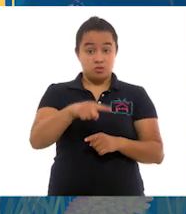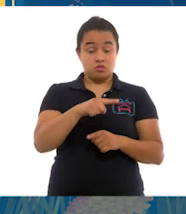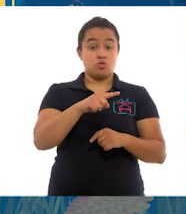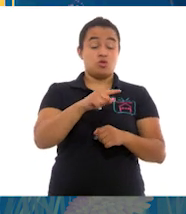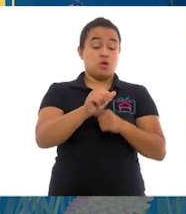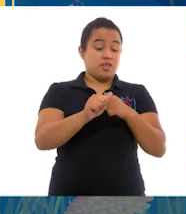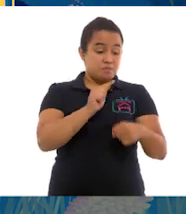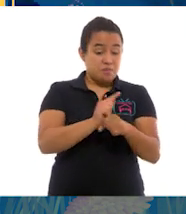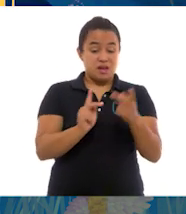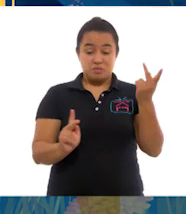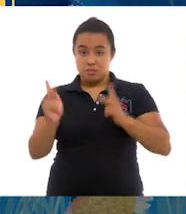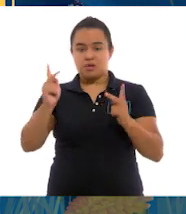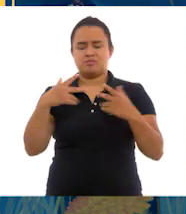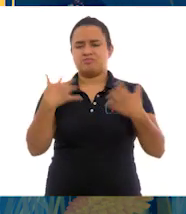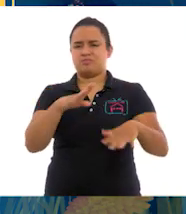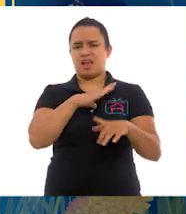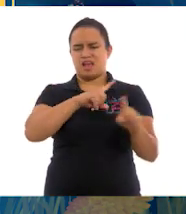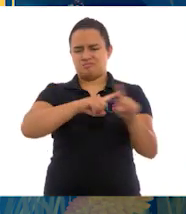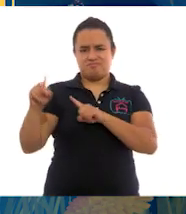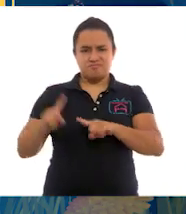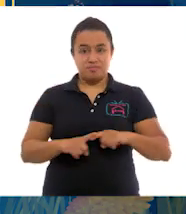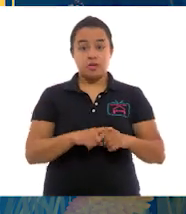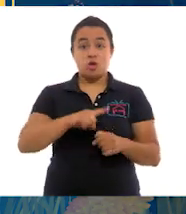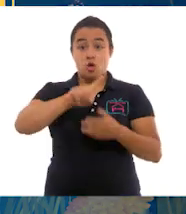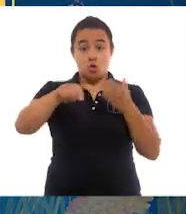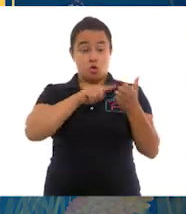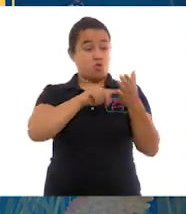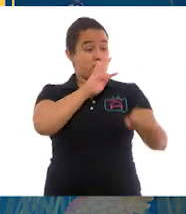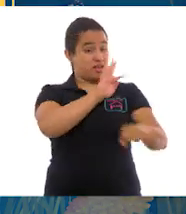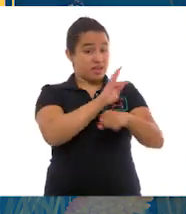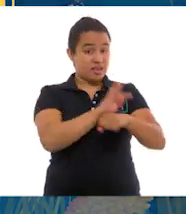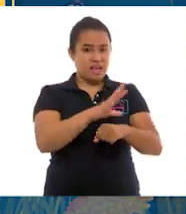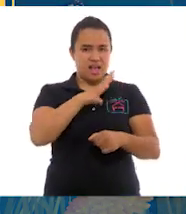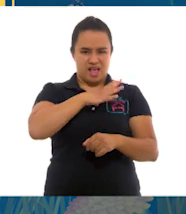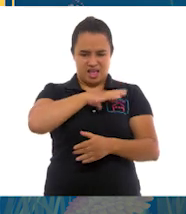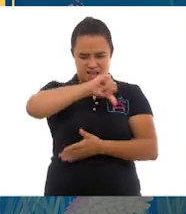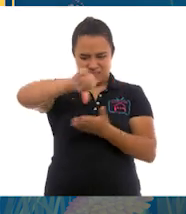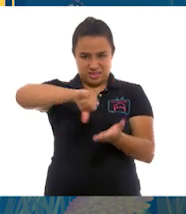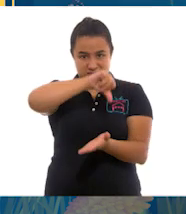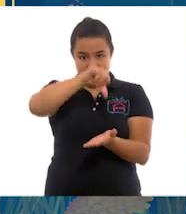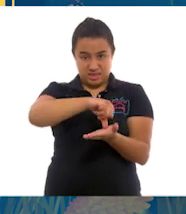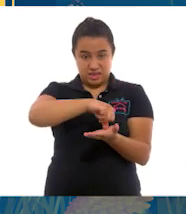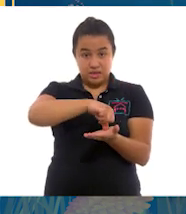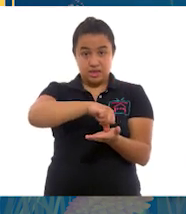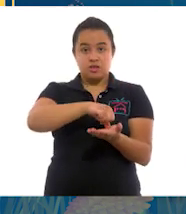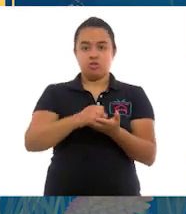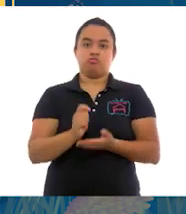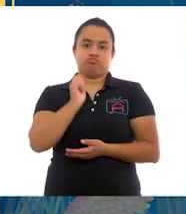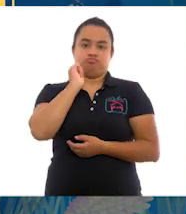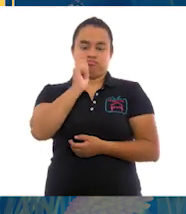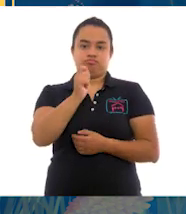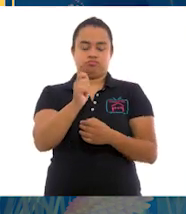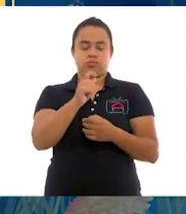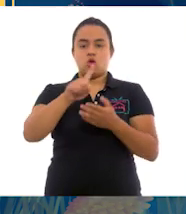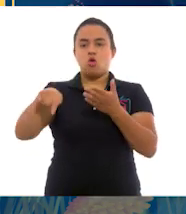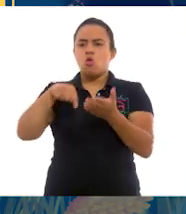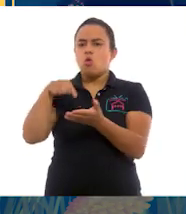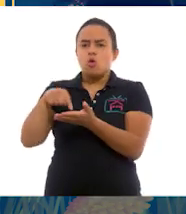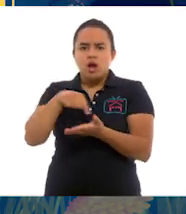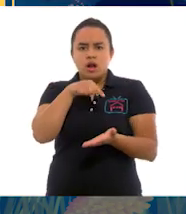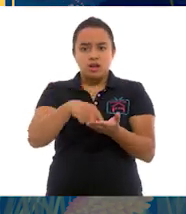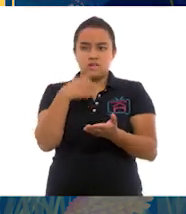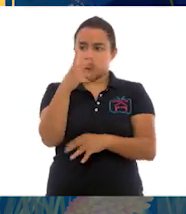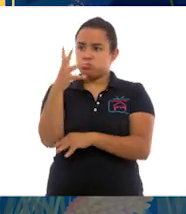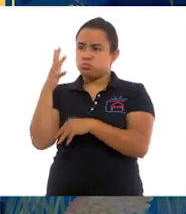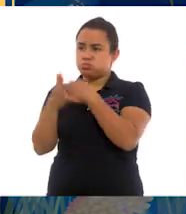país megadiverso. Las áreas naturales protegidas que se encuentran al centro del país son parte de la red de lugares que en su